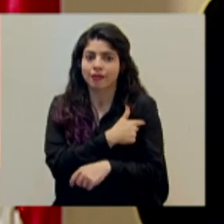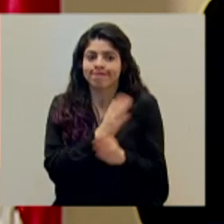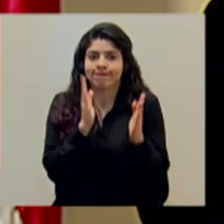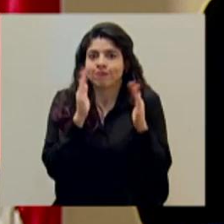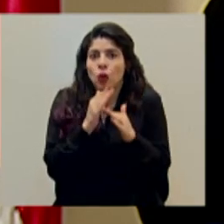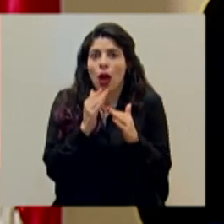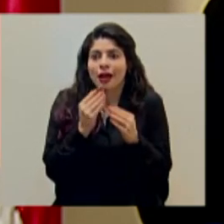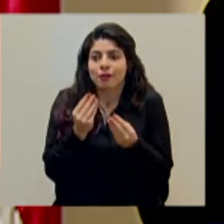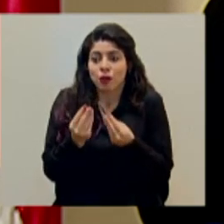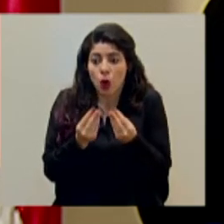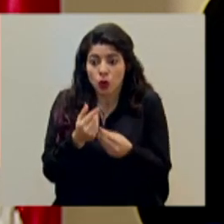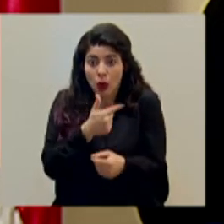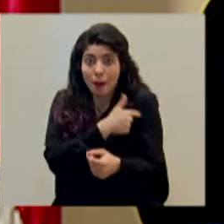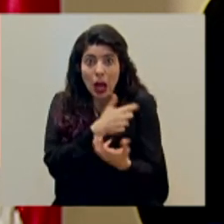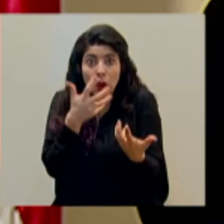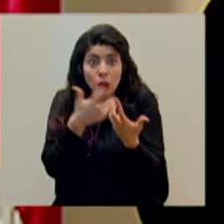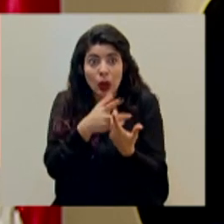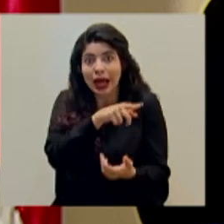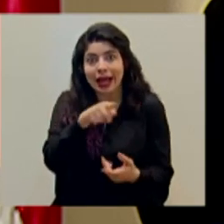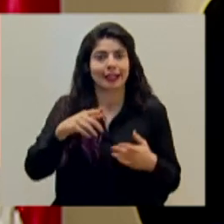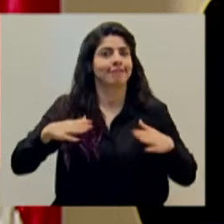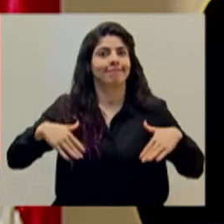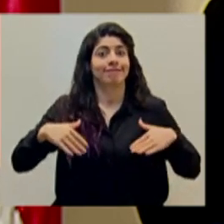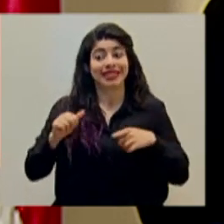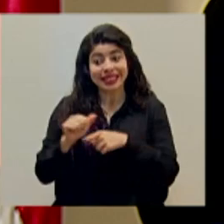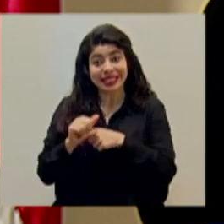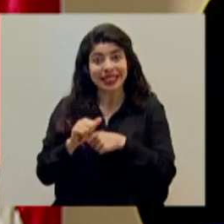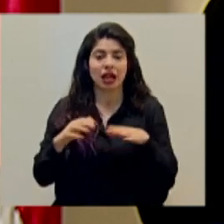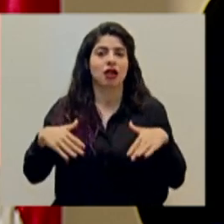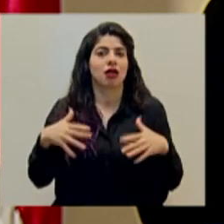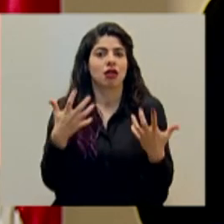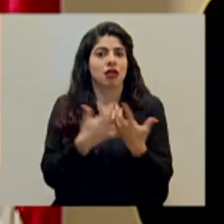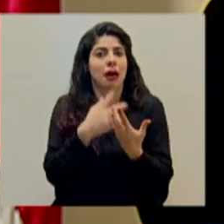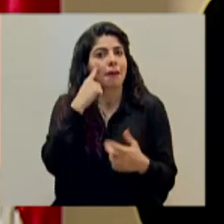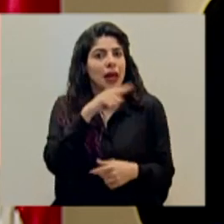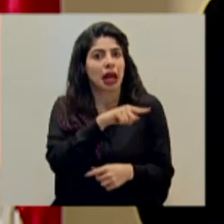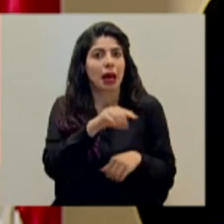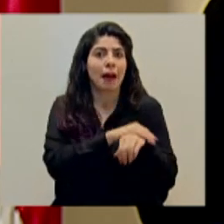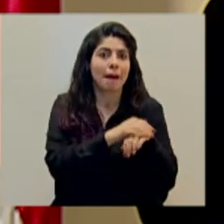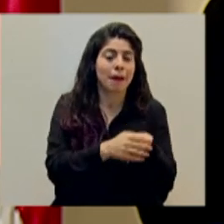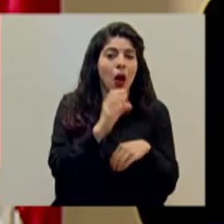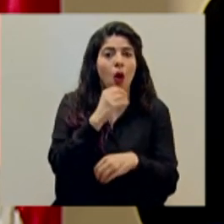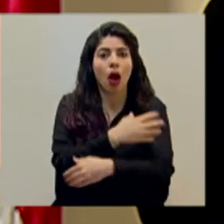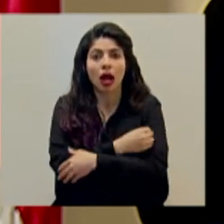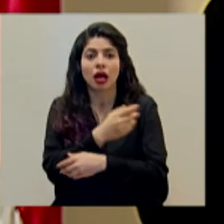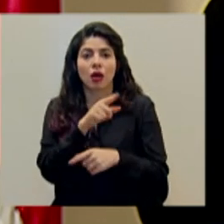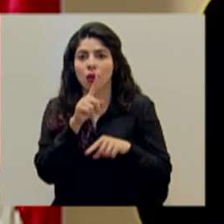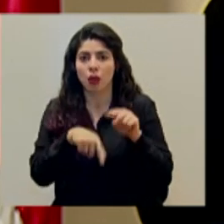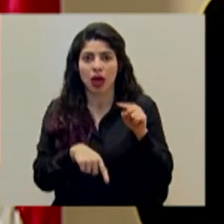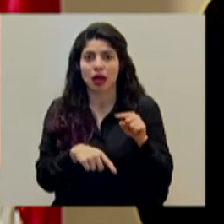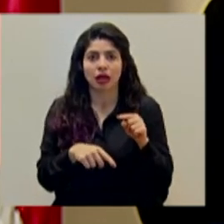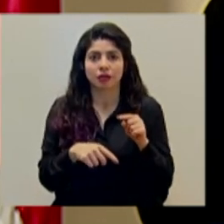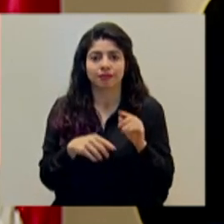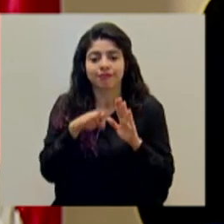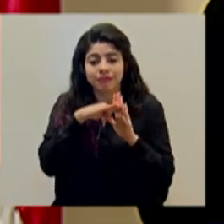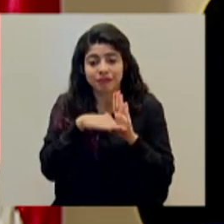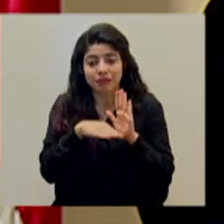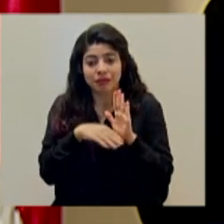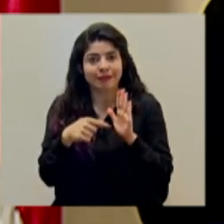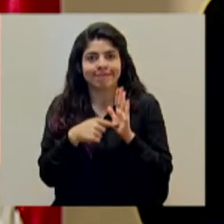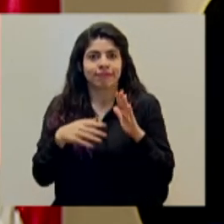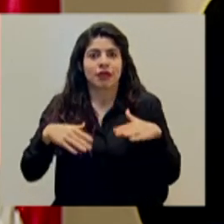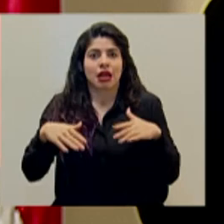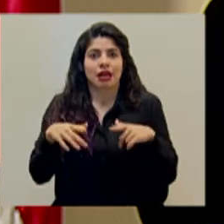indicado para ellos en los ensayos que se han hecho. No se ha evidenciado justamente los parámetros necesarios para